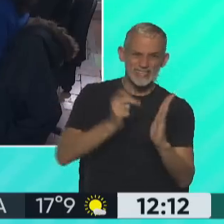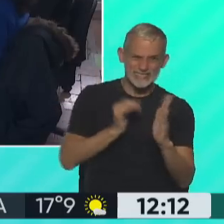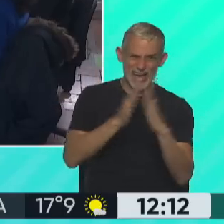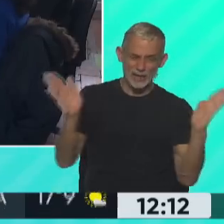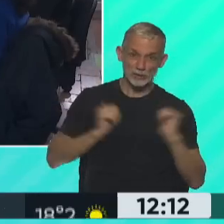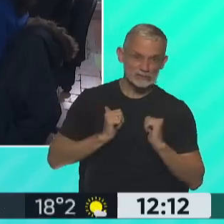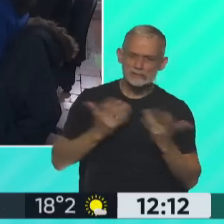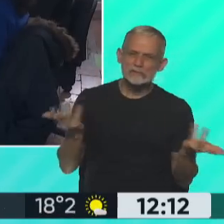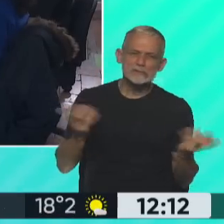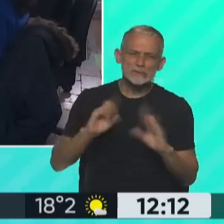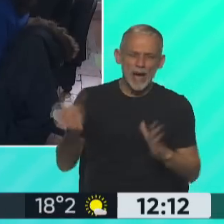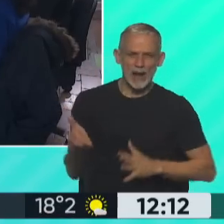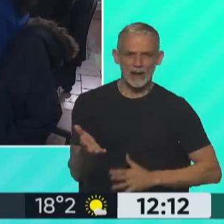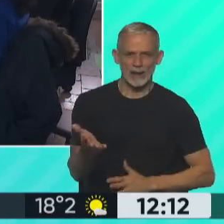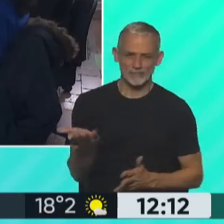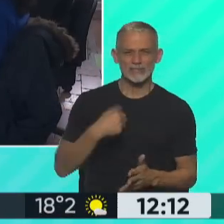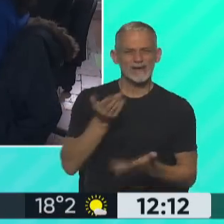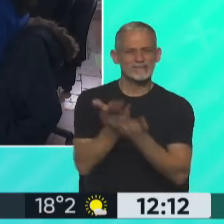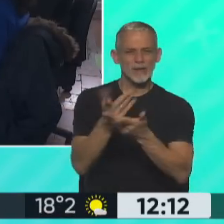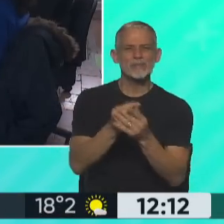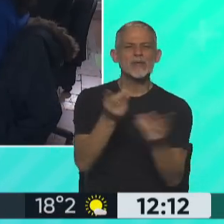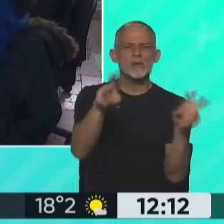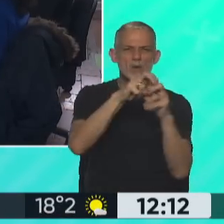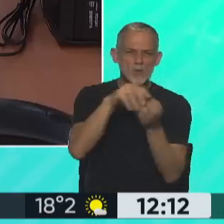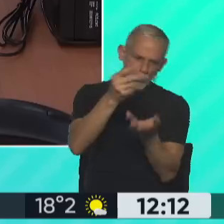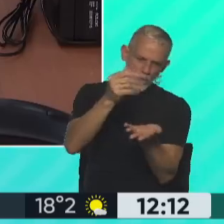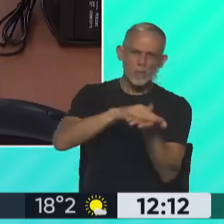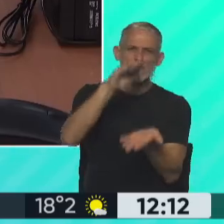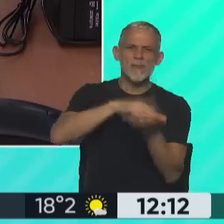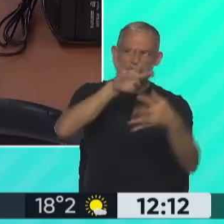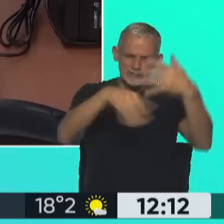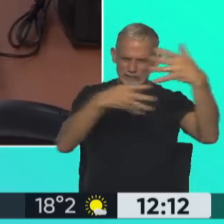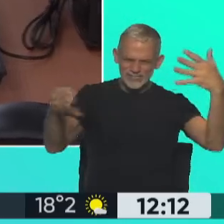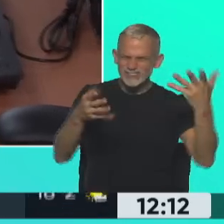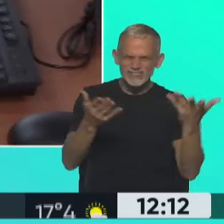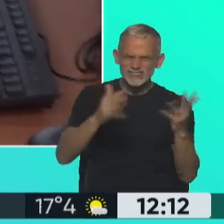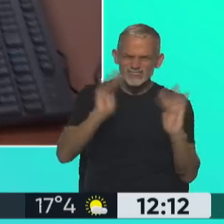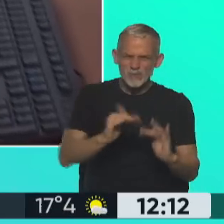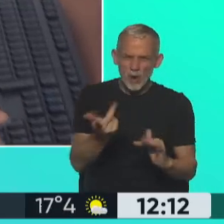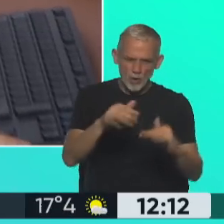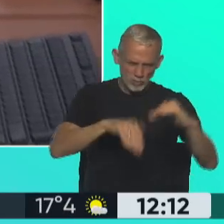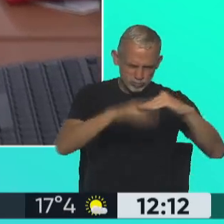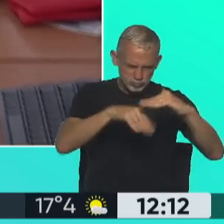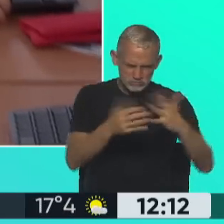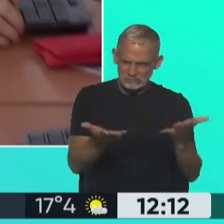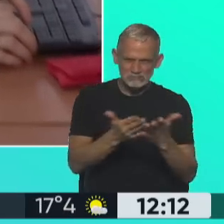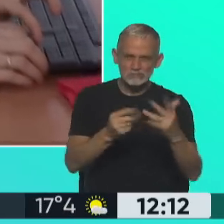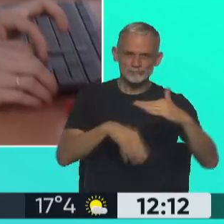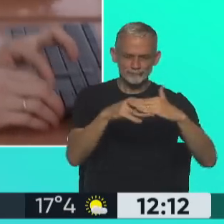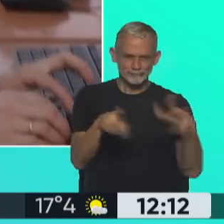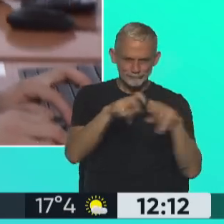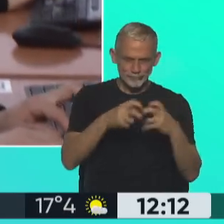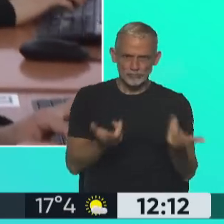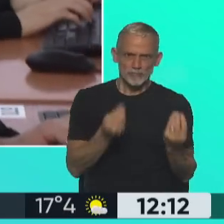algo muy injusto. Así que, bueno, estamos pidiendo eso. Están las tablas muy achatadas con respecto a los topes de facturación. Y